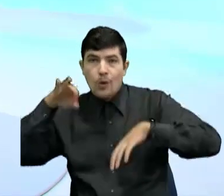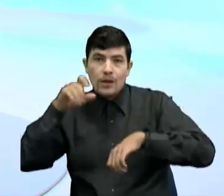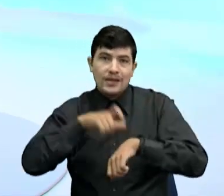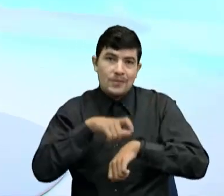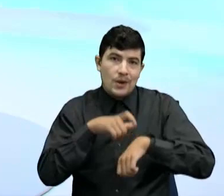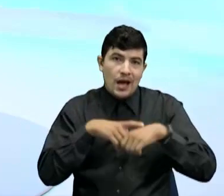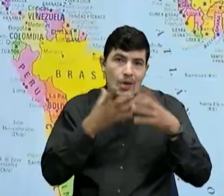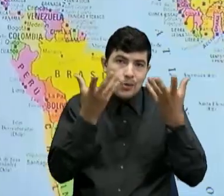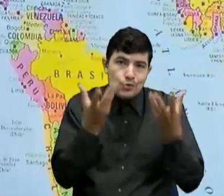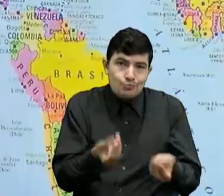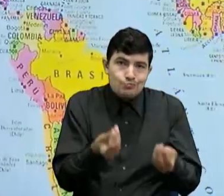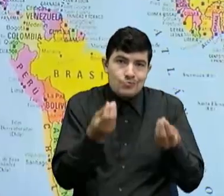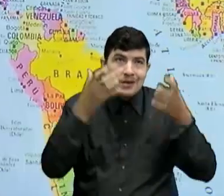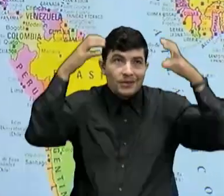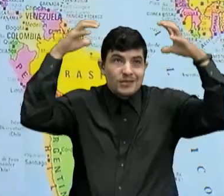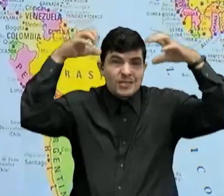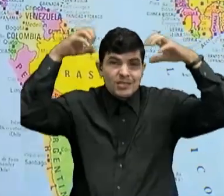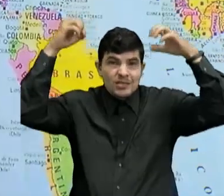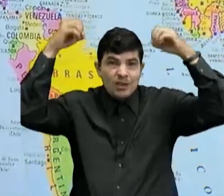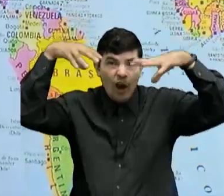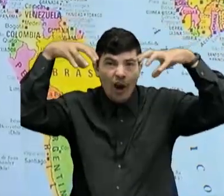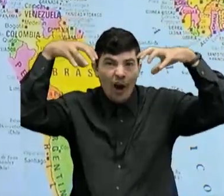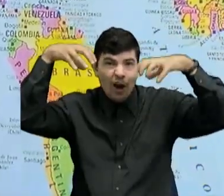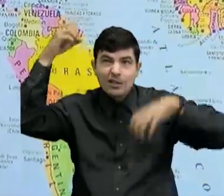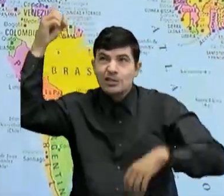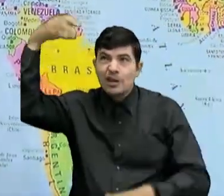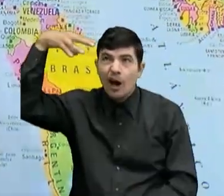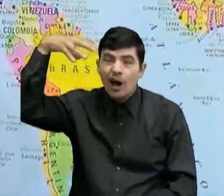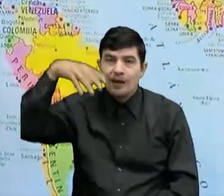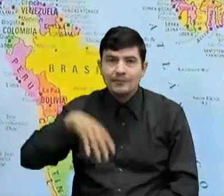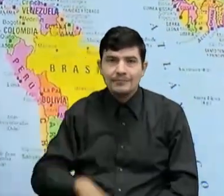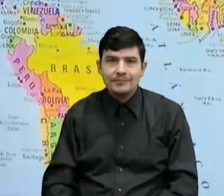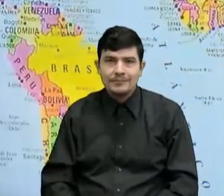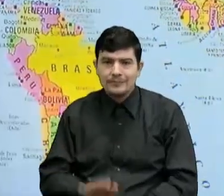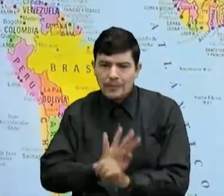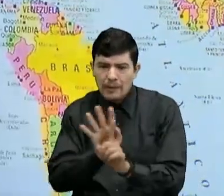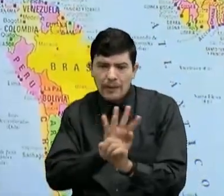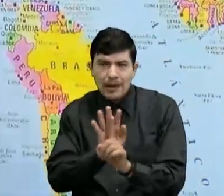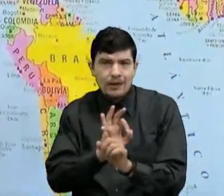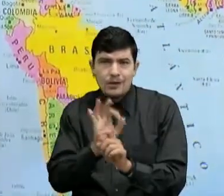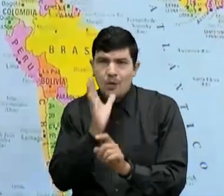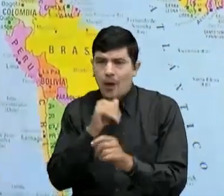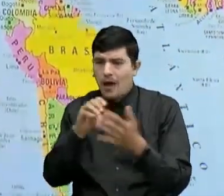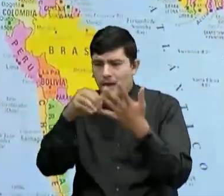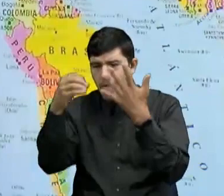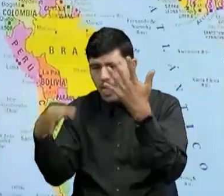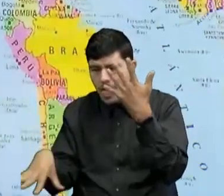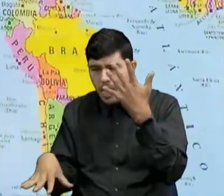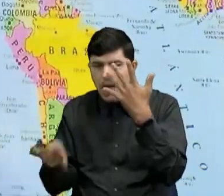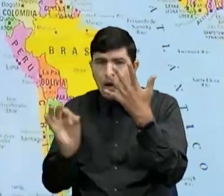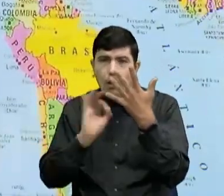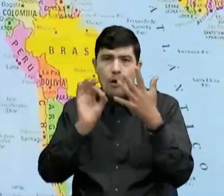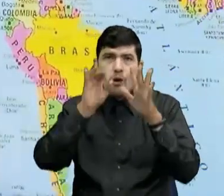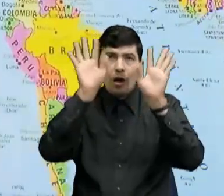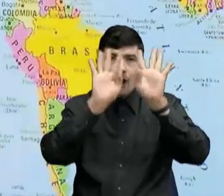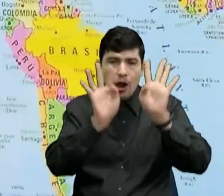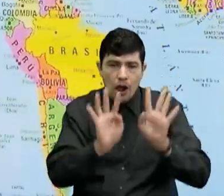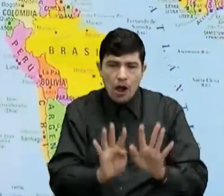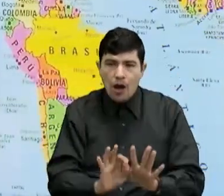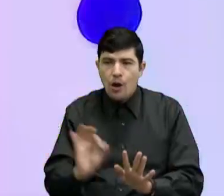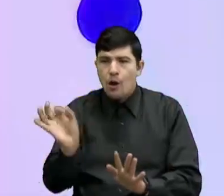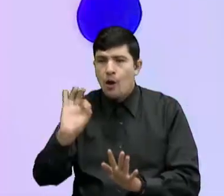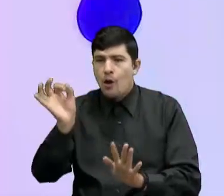Lo que llamamos Invierno y verano Sí No conocemos las estaciones No hay otoño No hay nieve No invierno No hay nieve